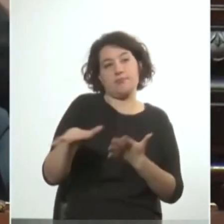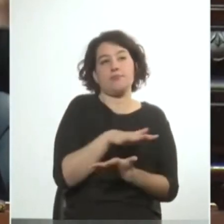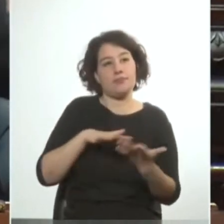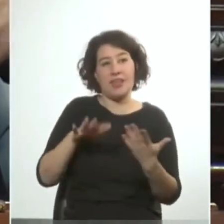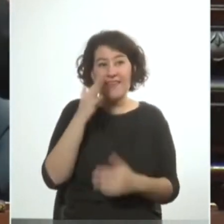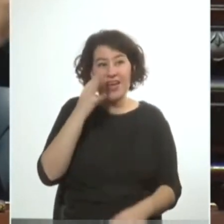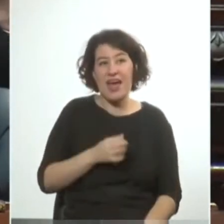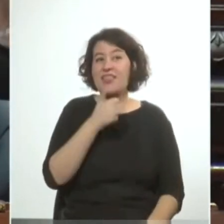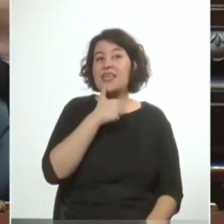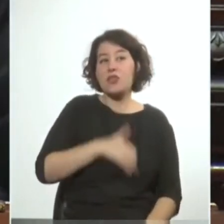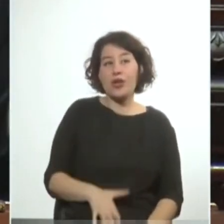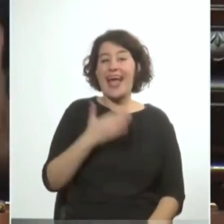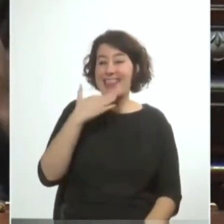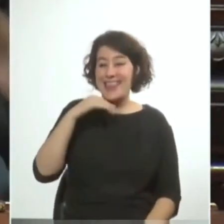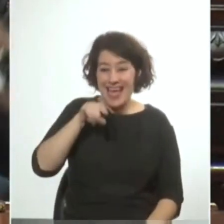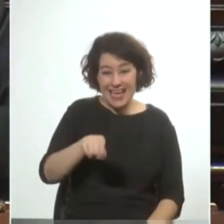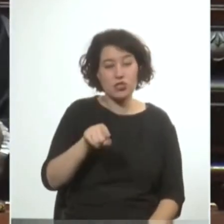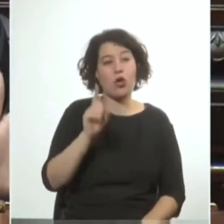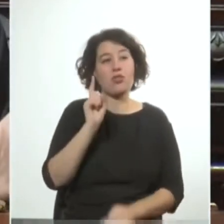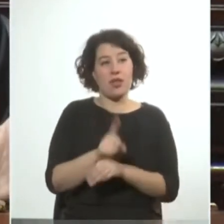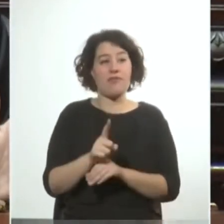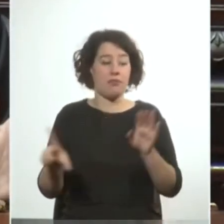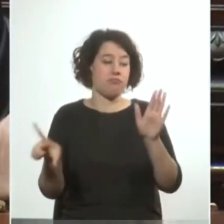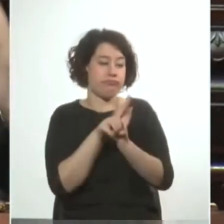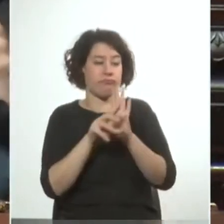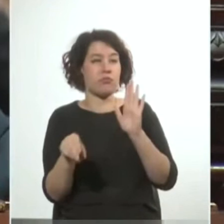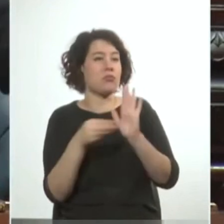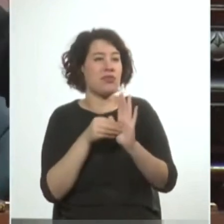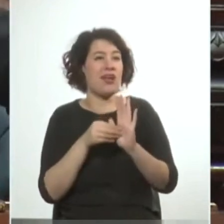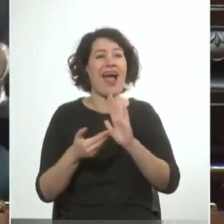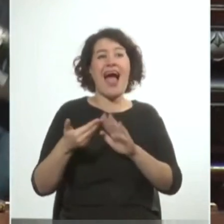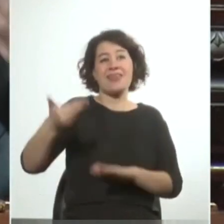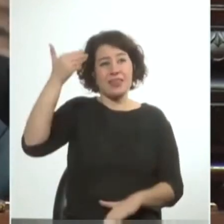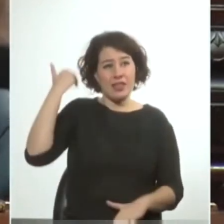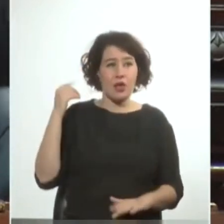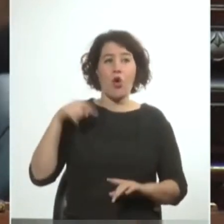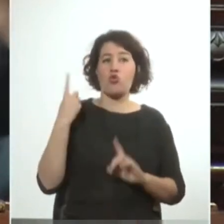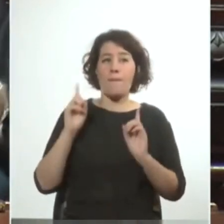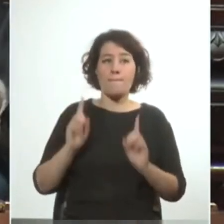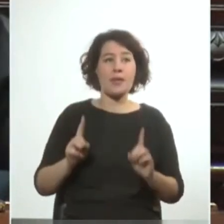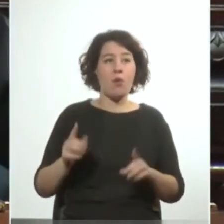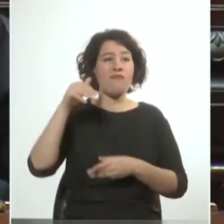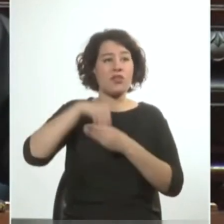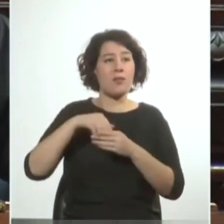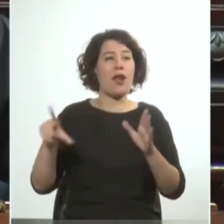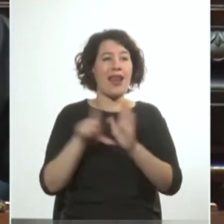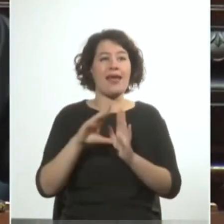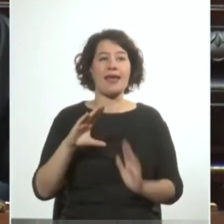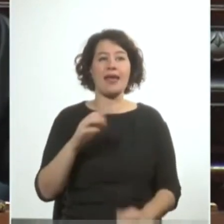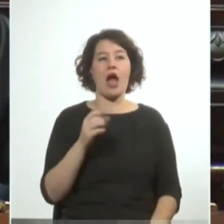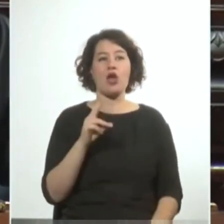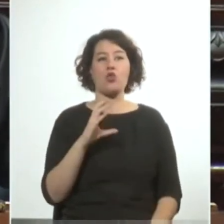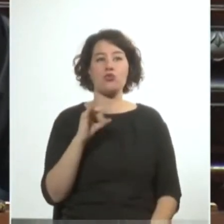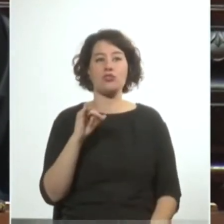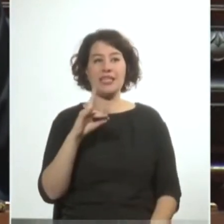verdad histórica que entendía que era la que tenía que imponer en una ley como antes otros hicimos lo mismo cuando votamos la ley de caducidad de la pretensión